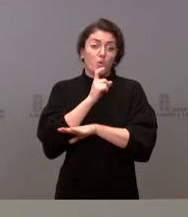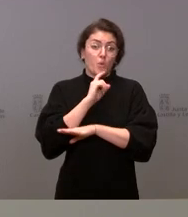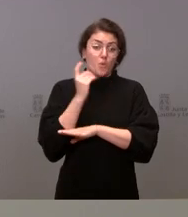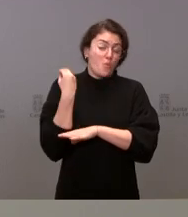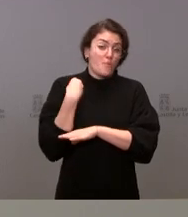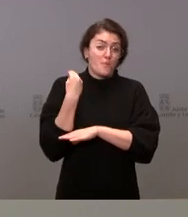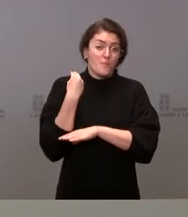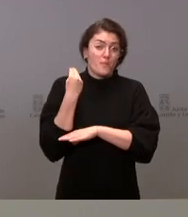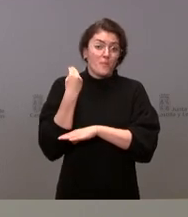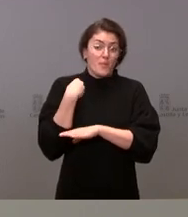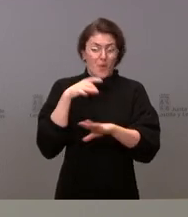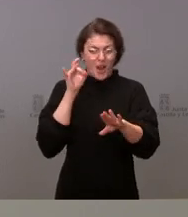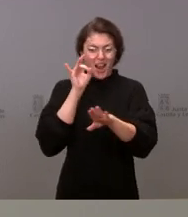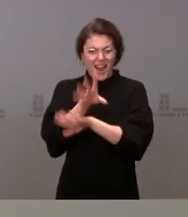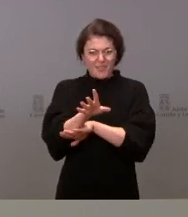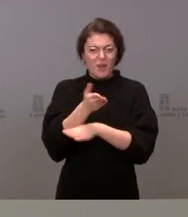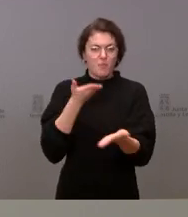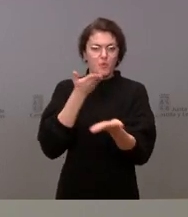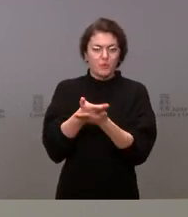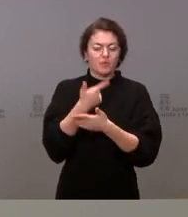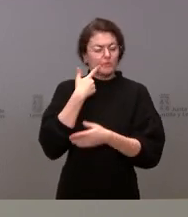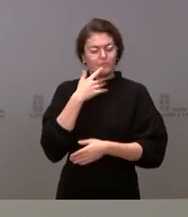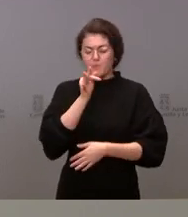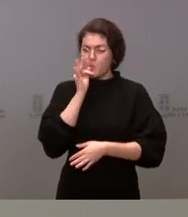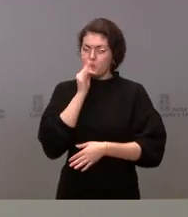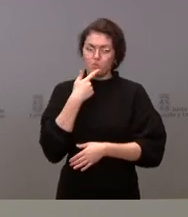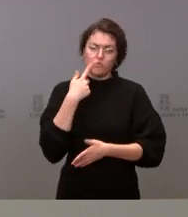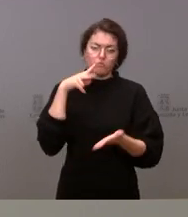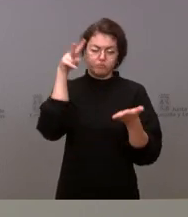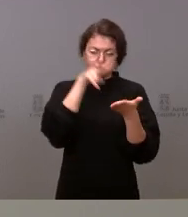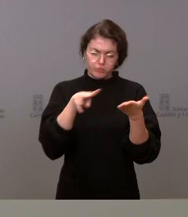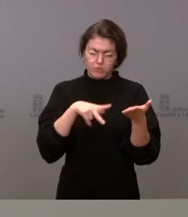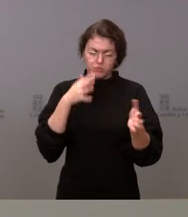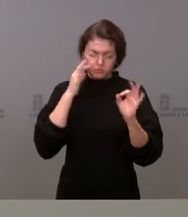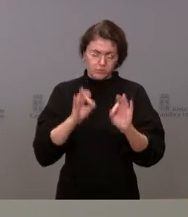me manda la propuesta y le prometo que la escucharé atentamente y la leeré atentamente